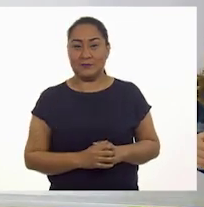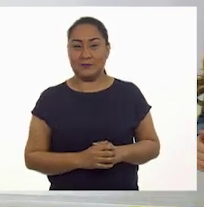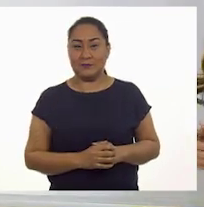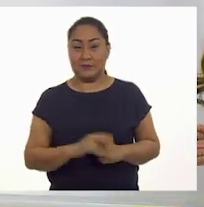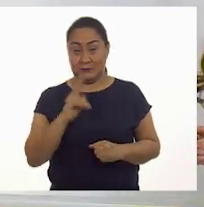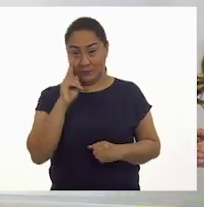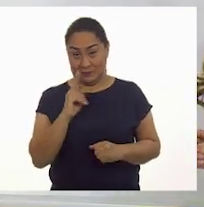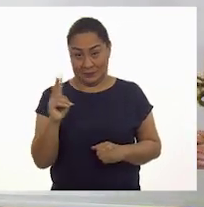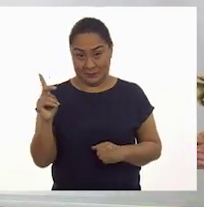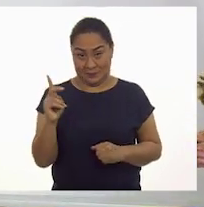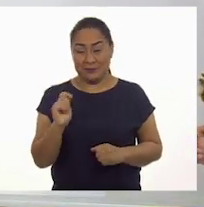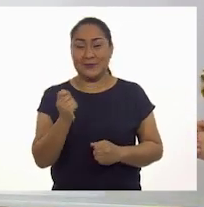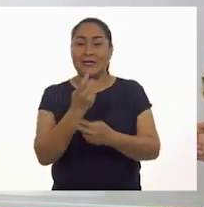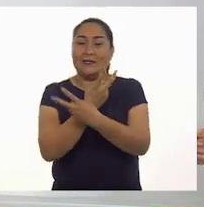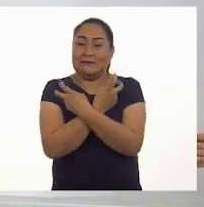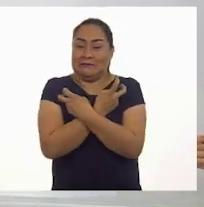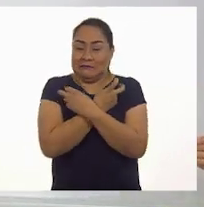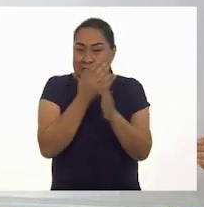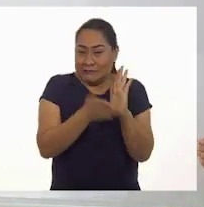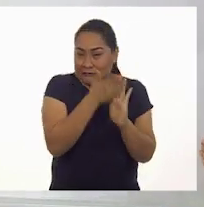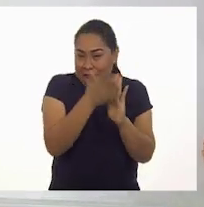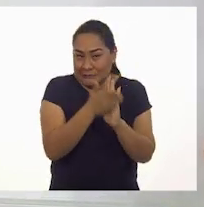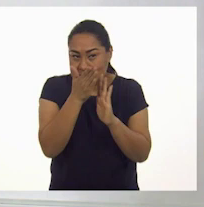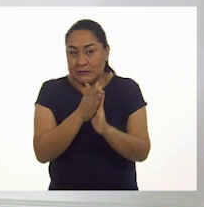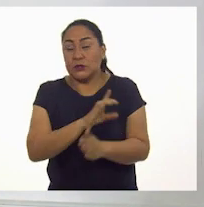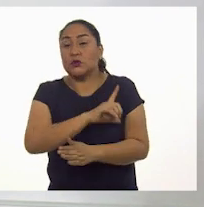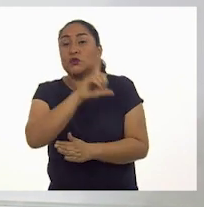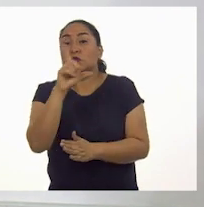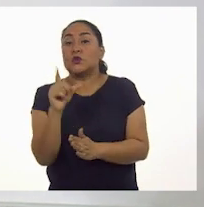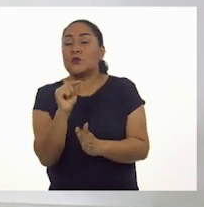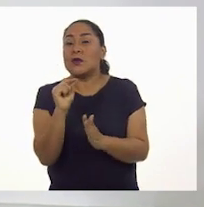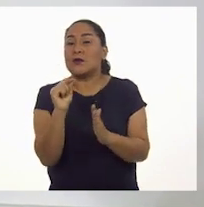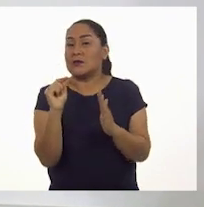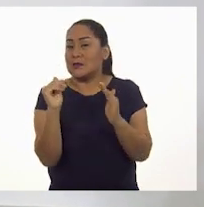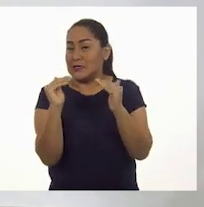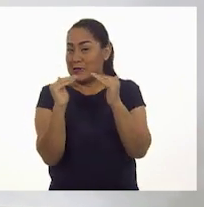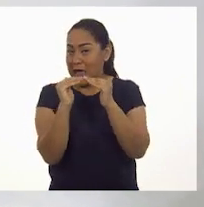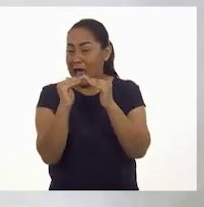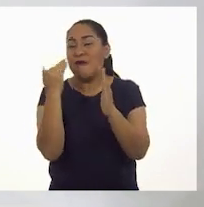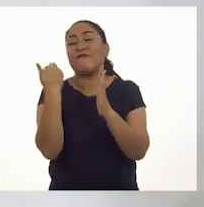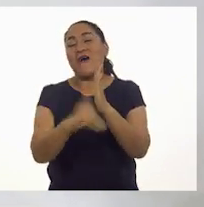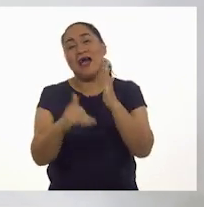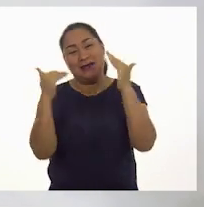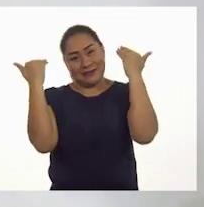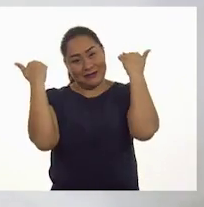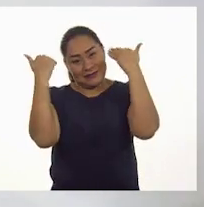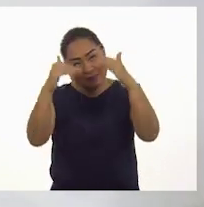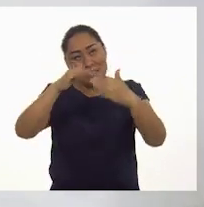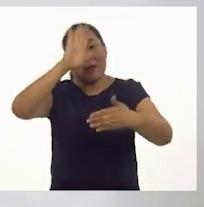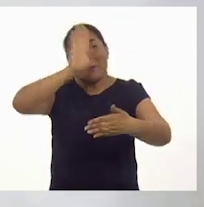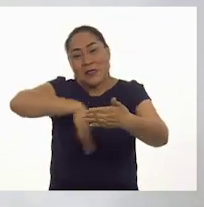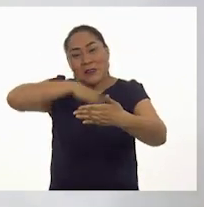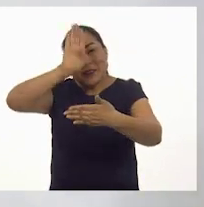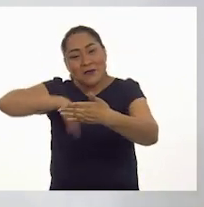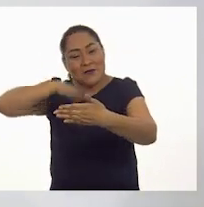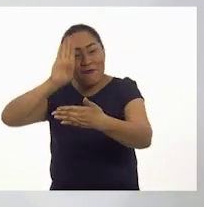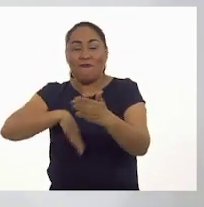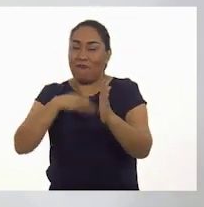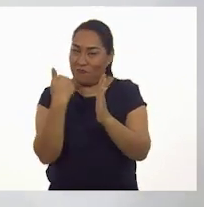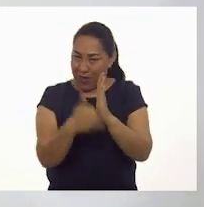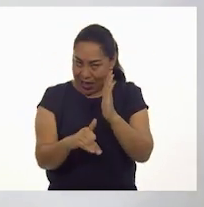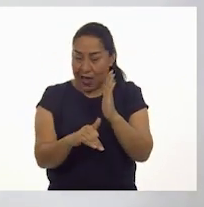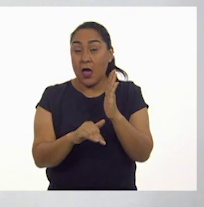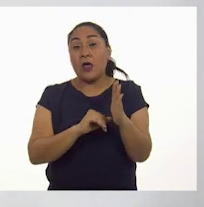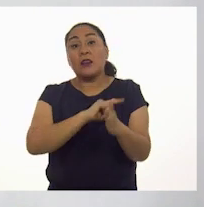Tenemos los cimientos, después la casita, aquí le falta pintura y le falta el techo,